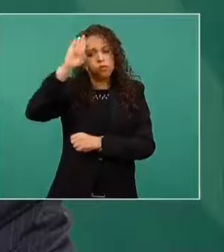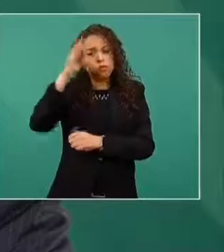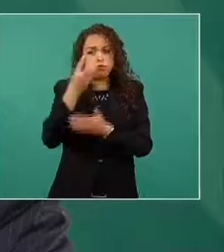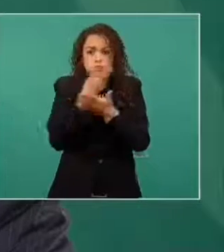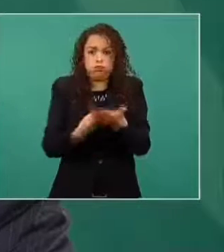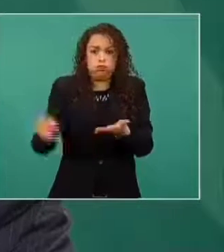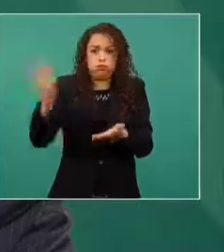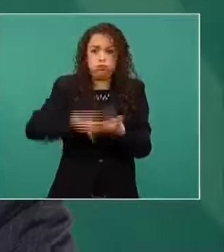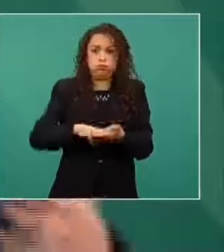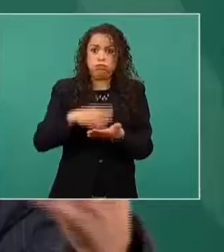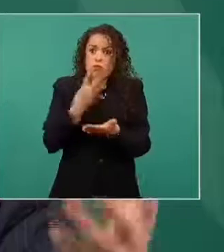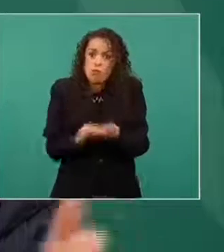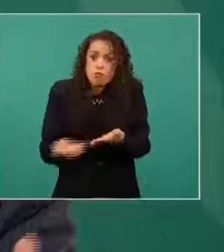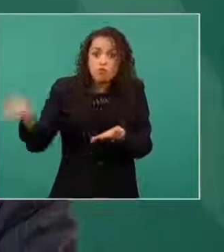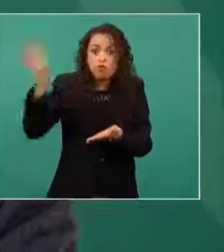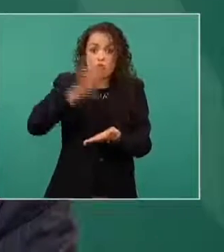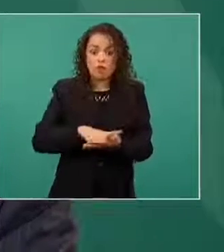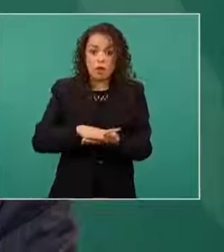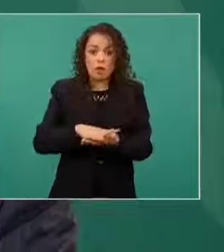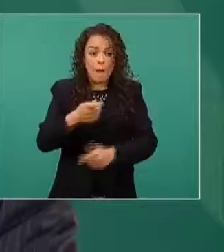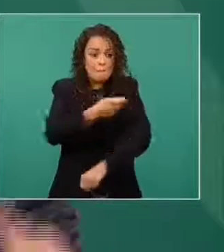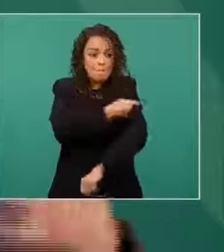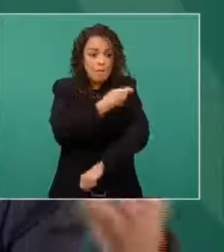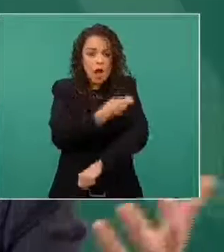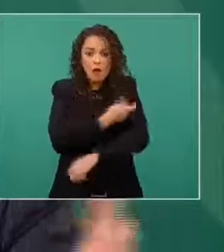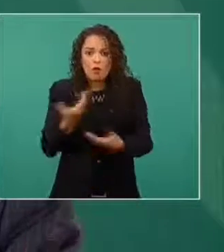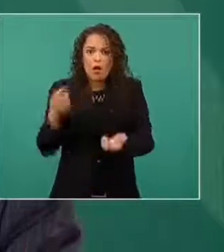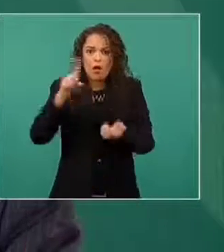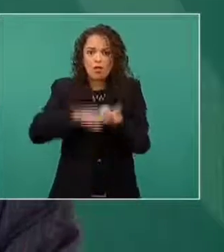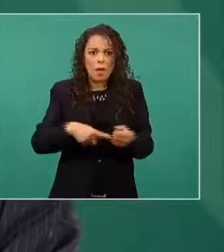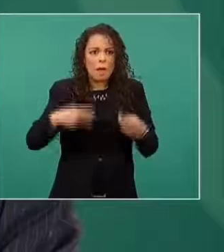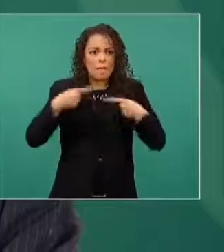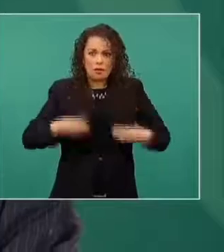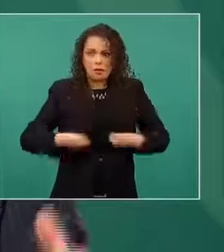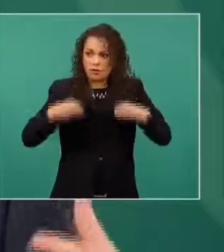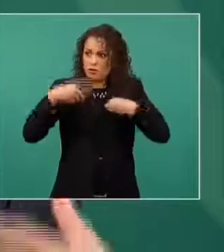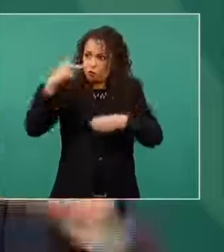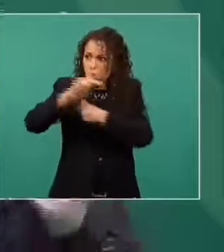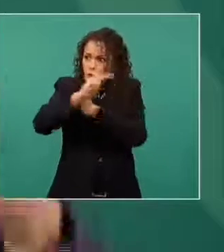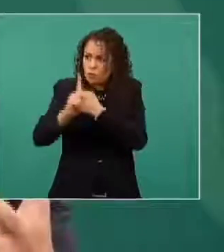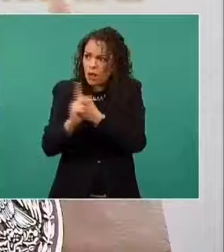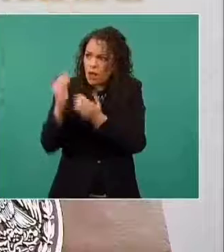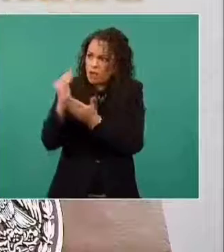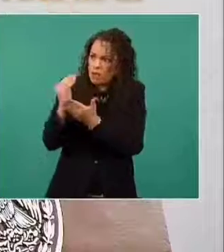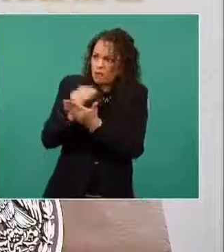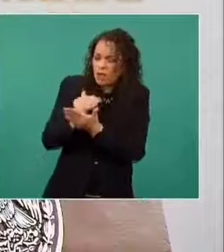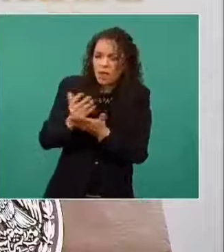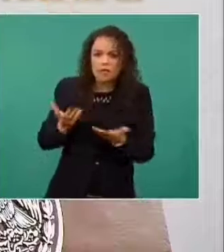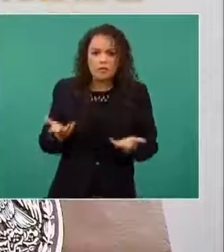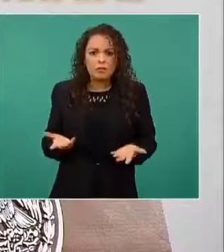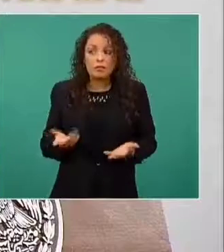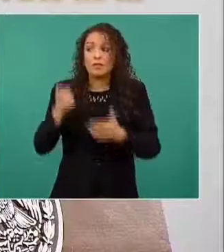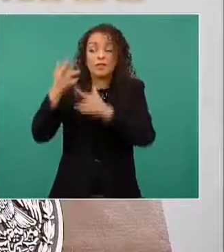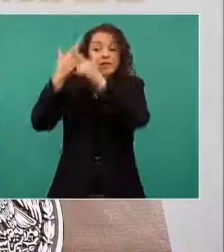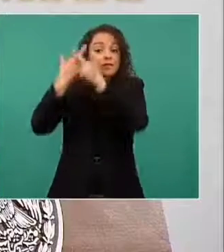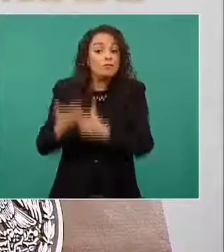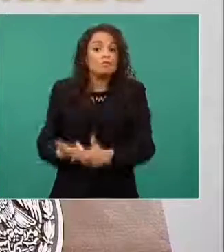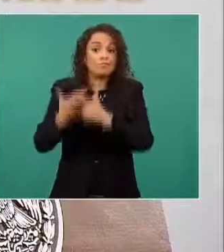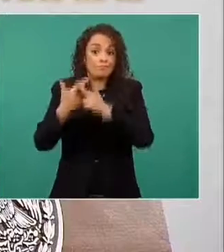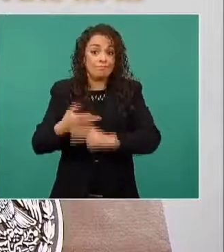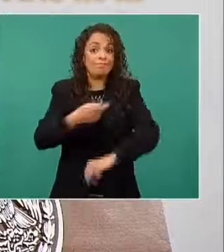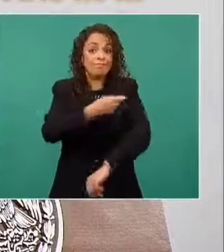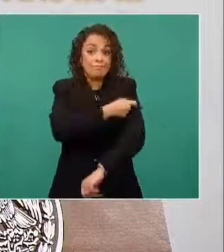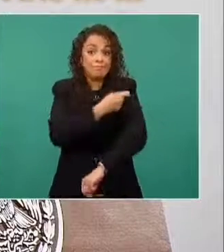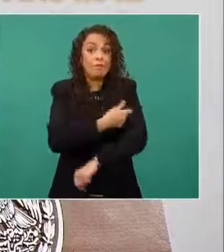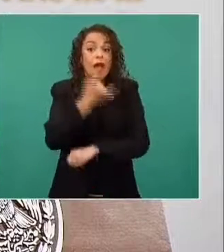su población en vacunas. Les sobran vacunas. Se están acercando, además, los calendarios de expiración